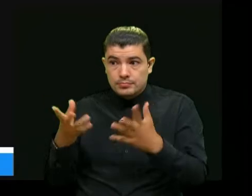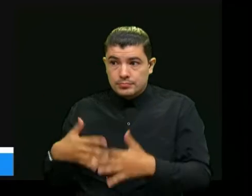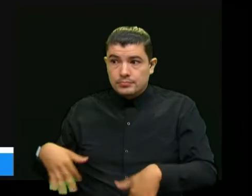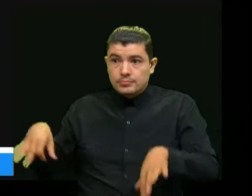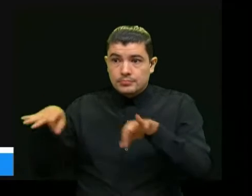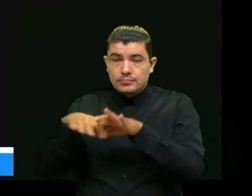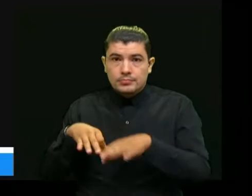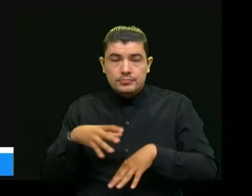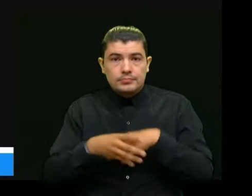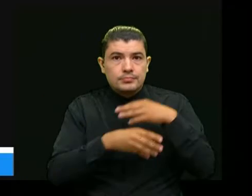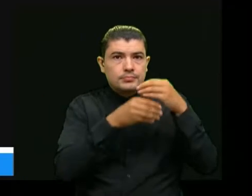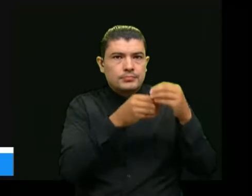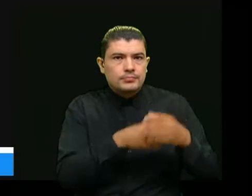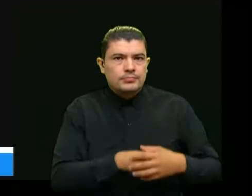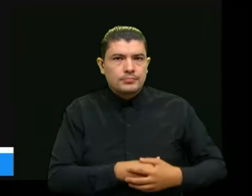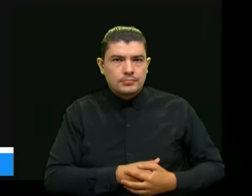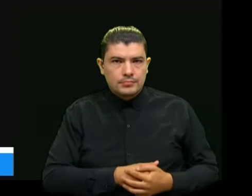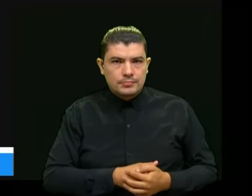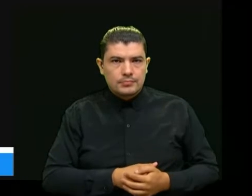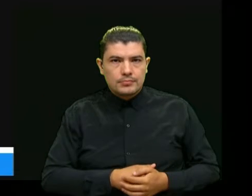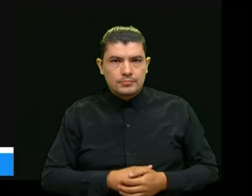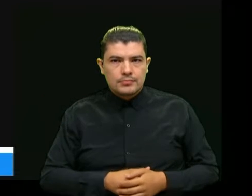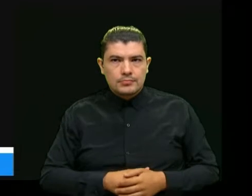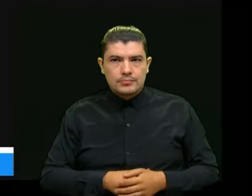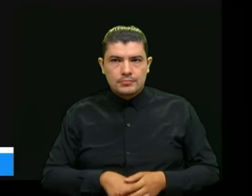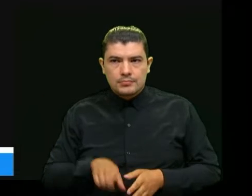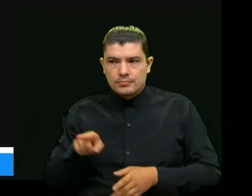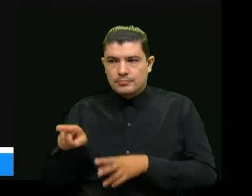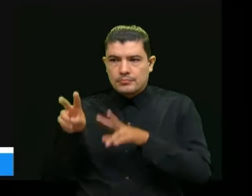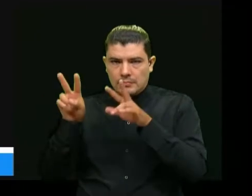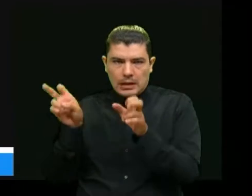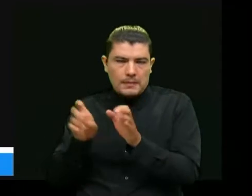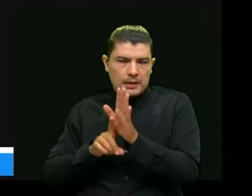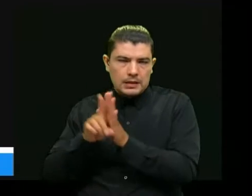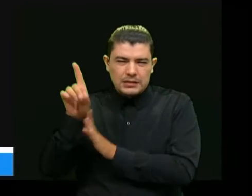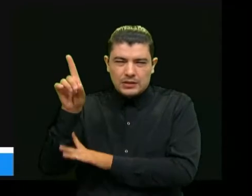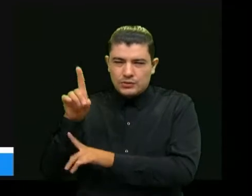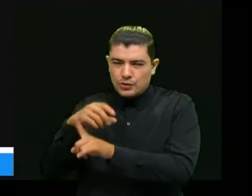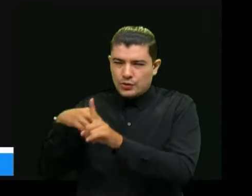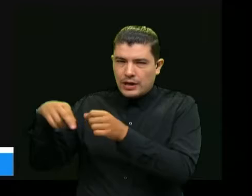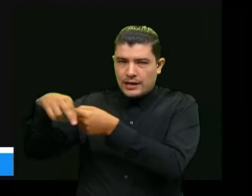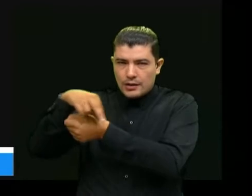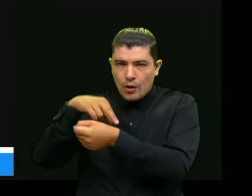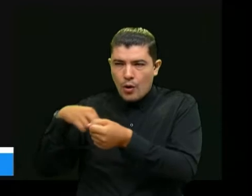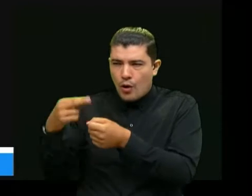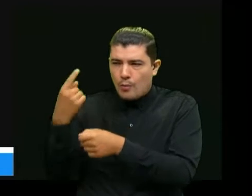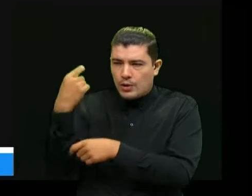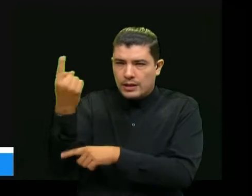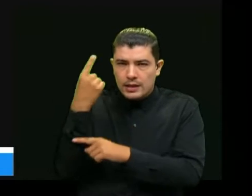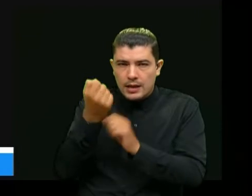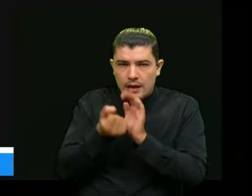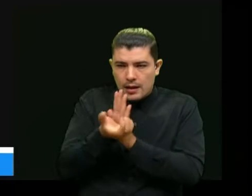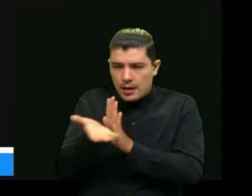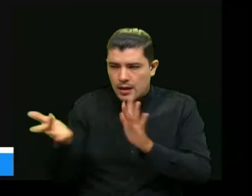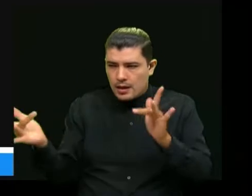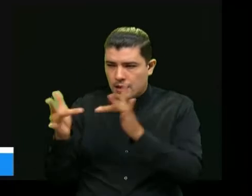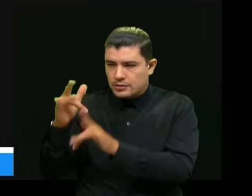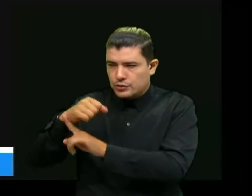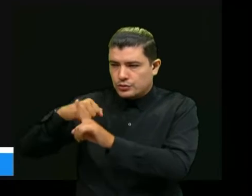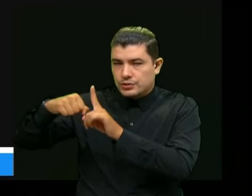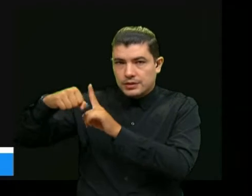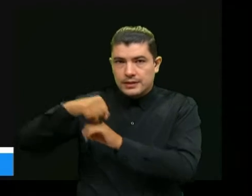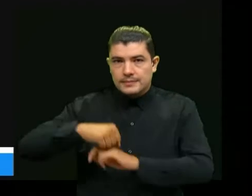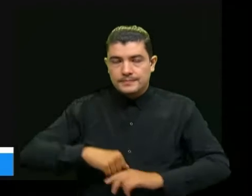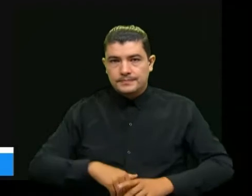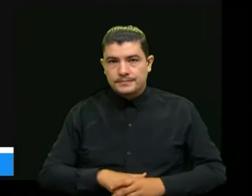y podemos contribuir allí pues asuntos de desarrollo regional desde las políticas públicas hay también una